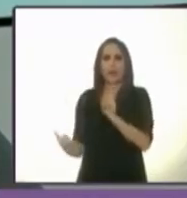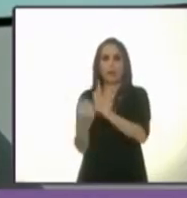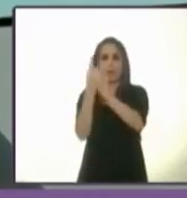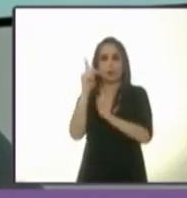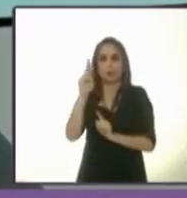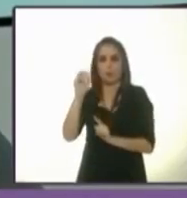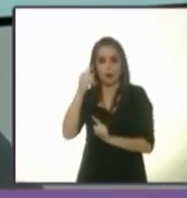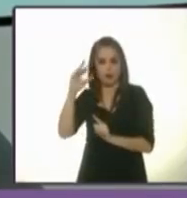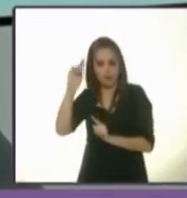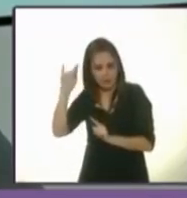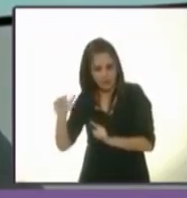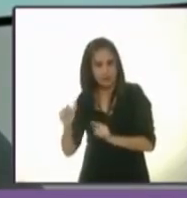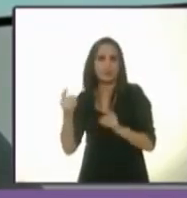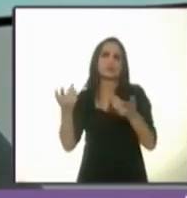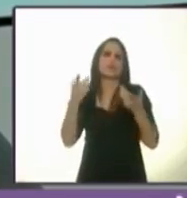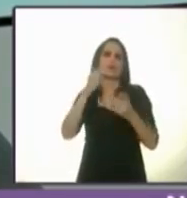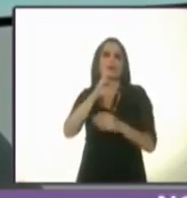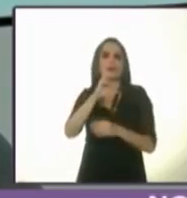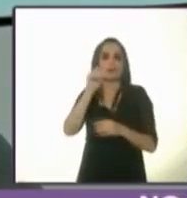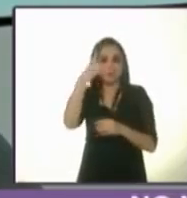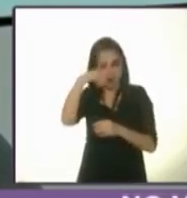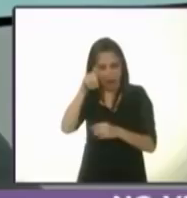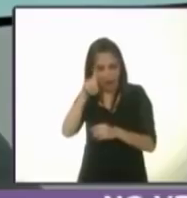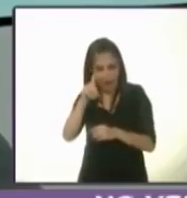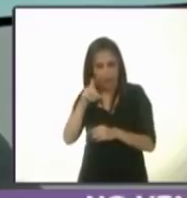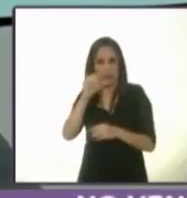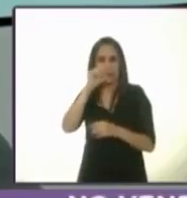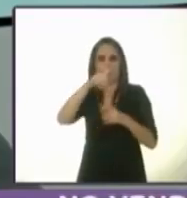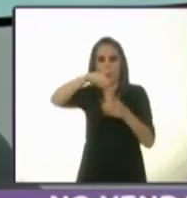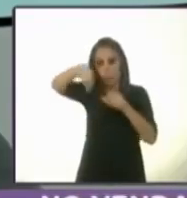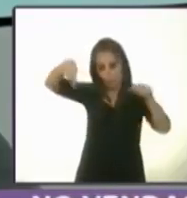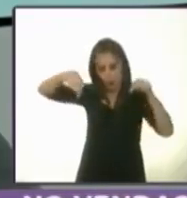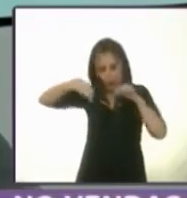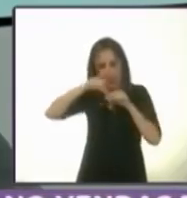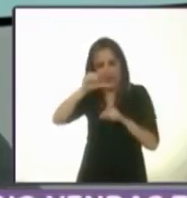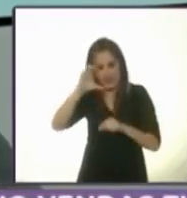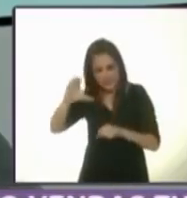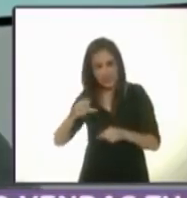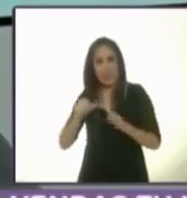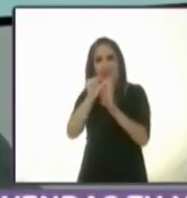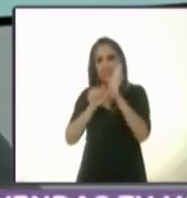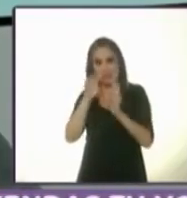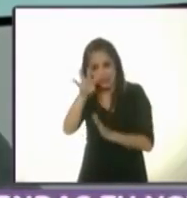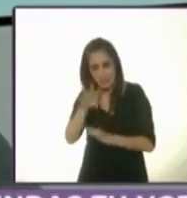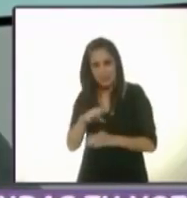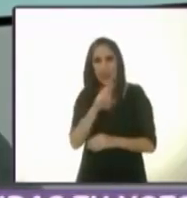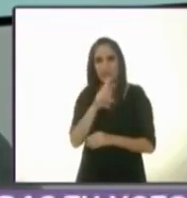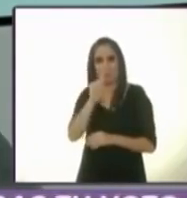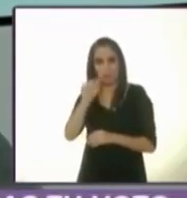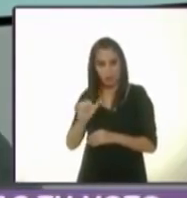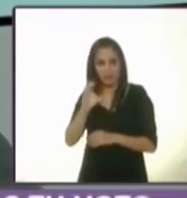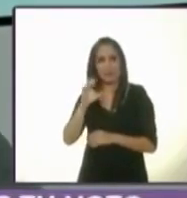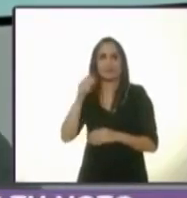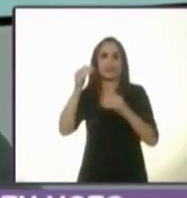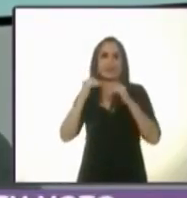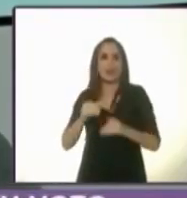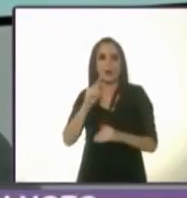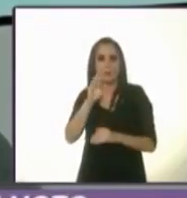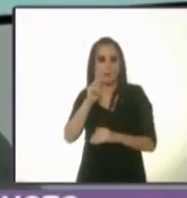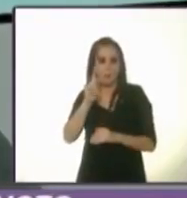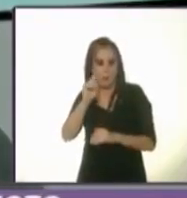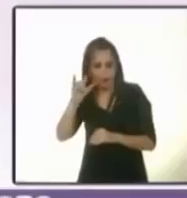Contraloría Ciudadana del Agua, La Cuadra AC, Artículo 19, Ruta Cívica, Borde Político,